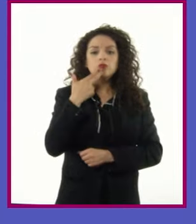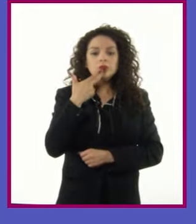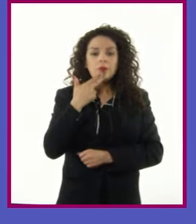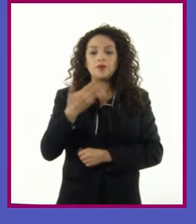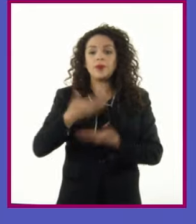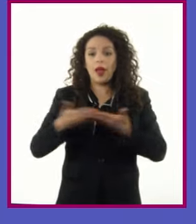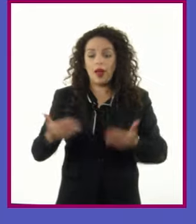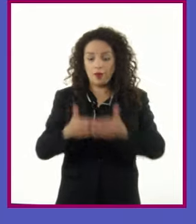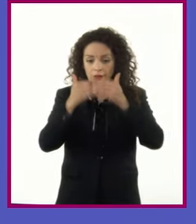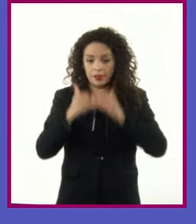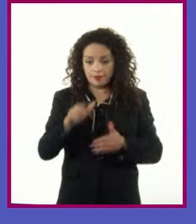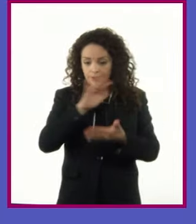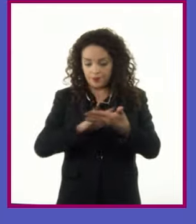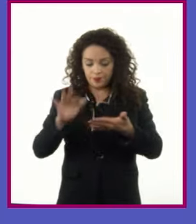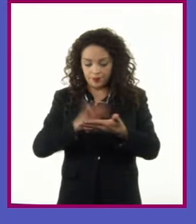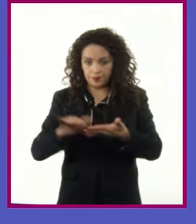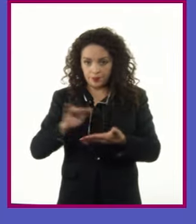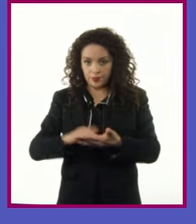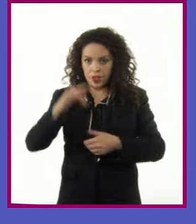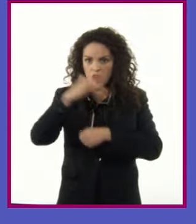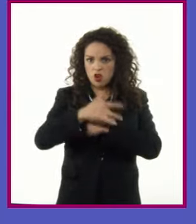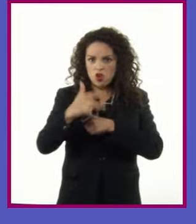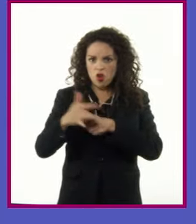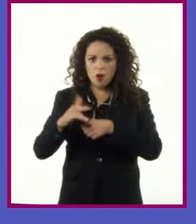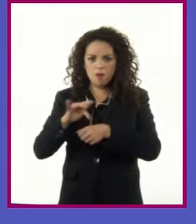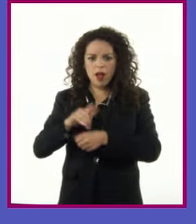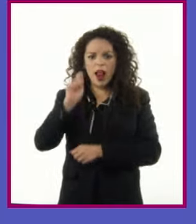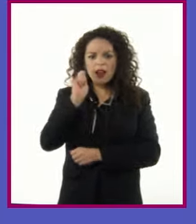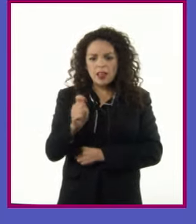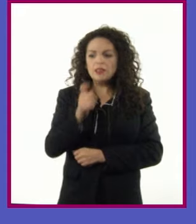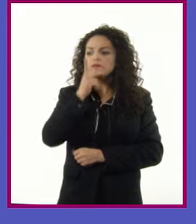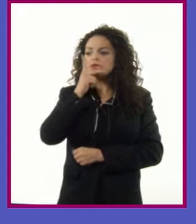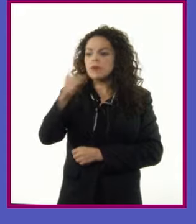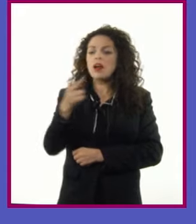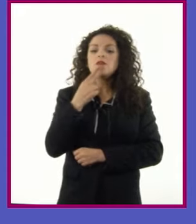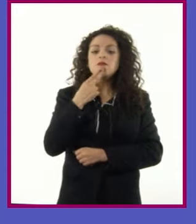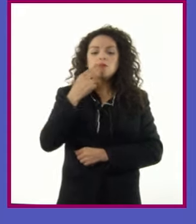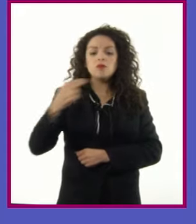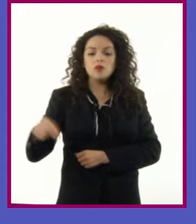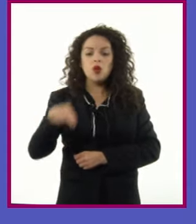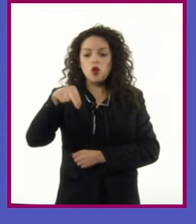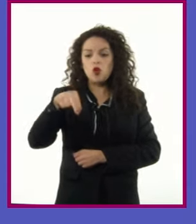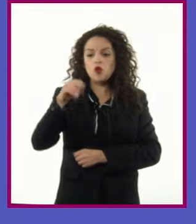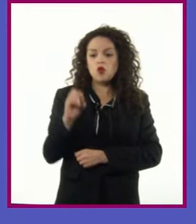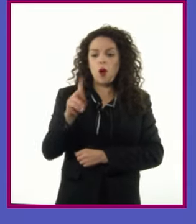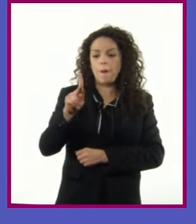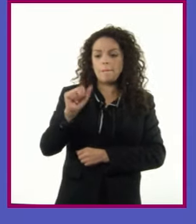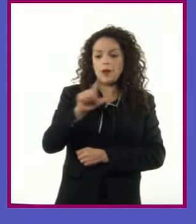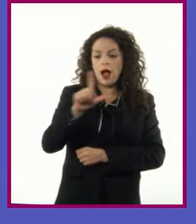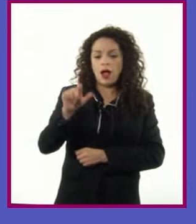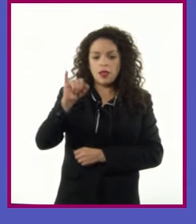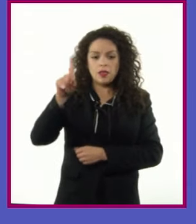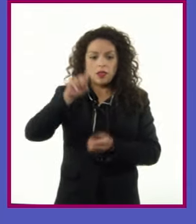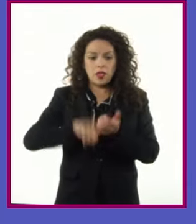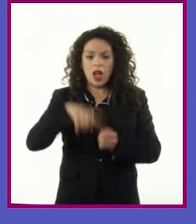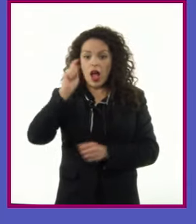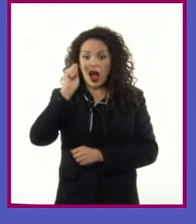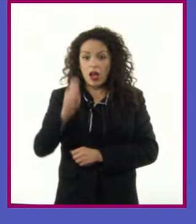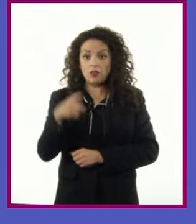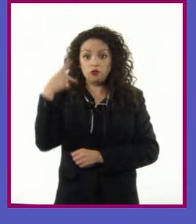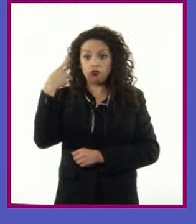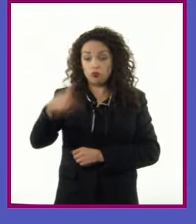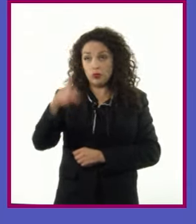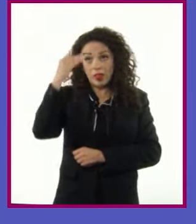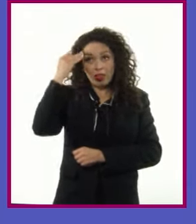El nopal, cuyo nombre viene de la palabra náhuatl, nopayo No solo fue el ícono del misticismo